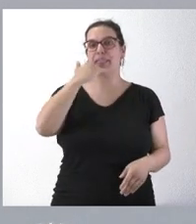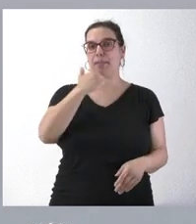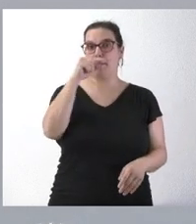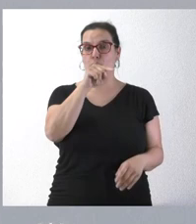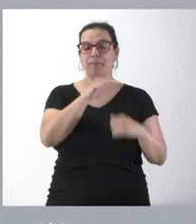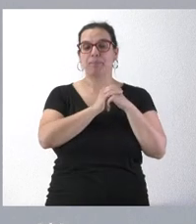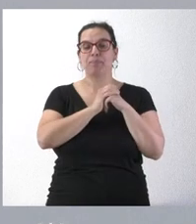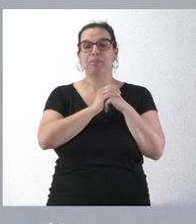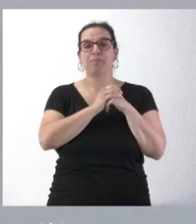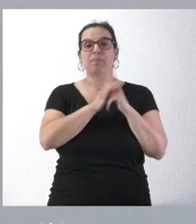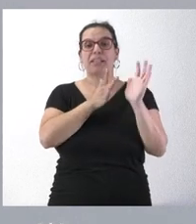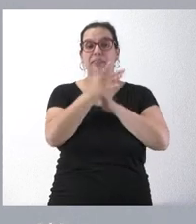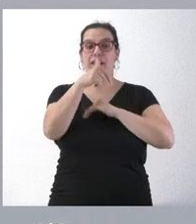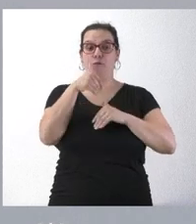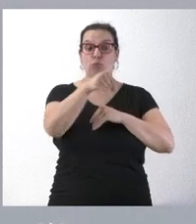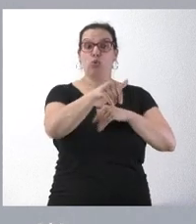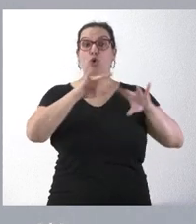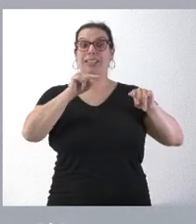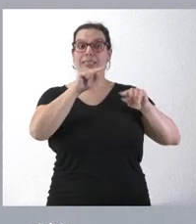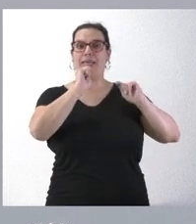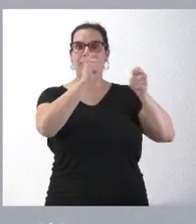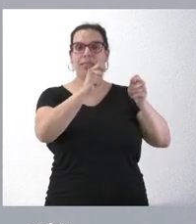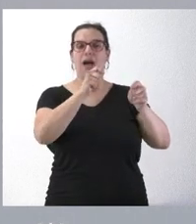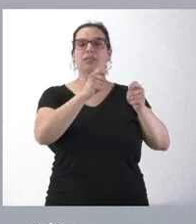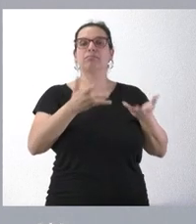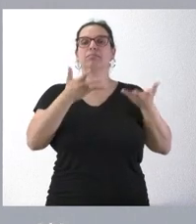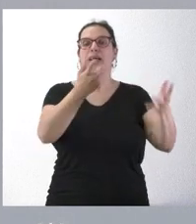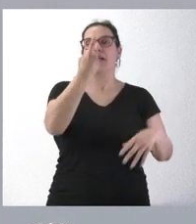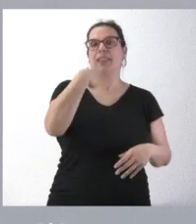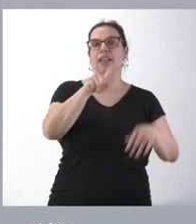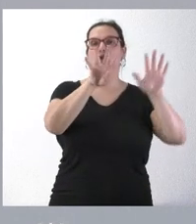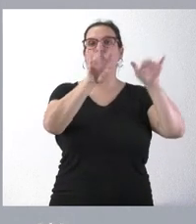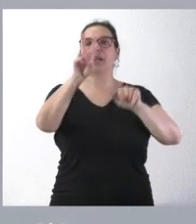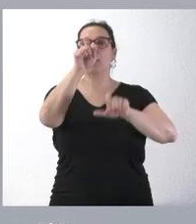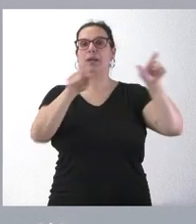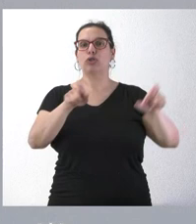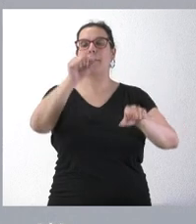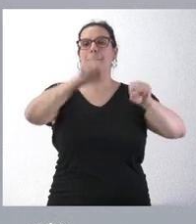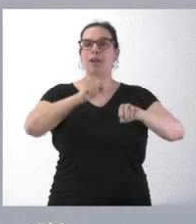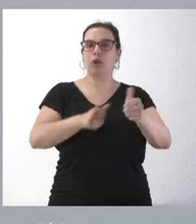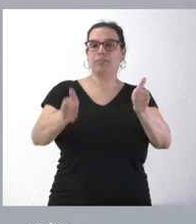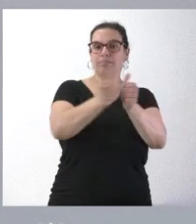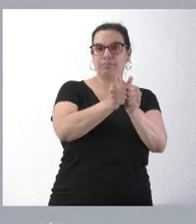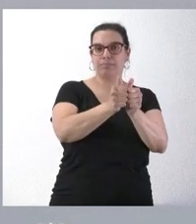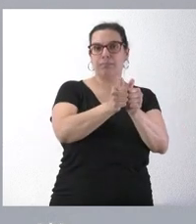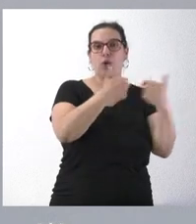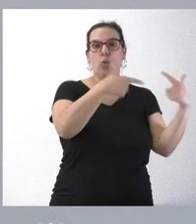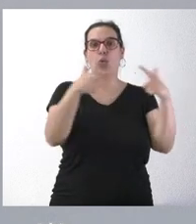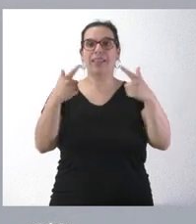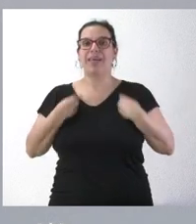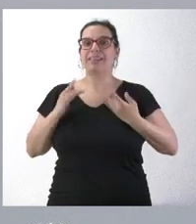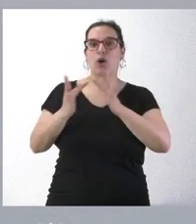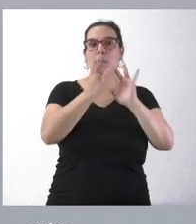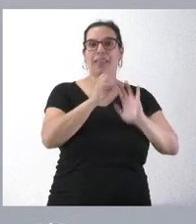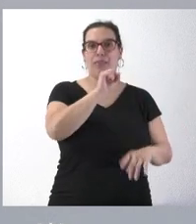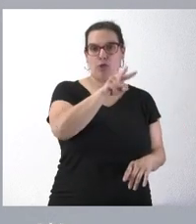Esta será la futura sede que dará servicio a 192 personas mayores dependientes distribuidos en 12 unidades de convivencia en